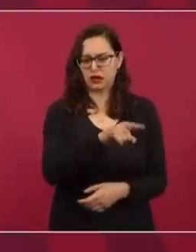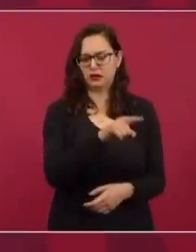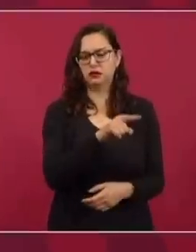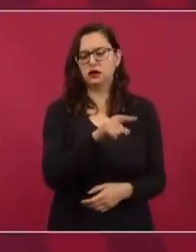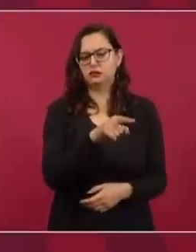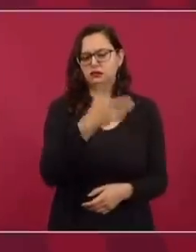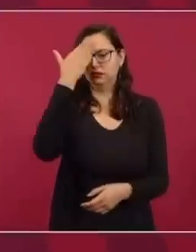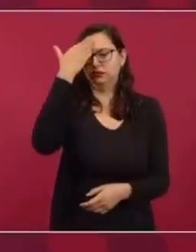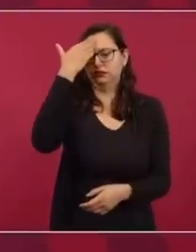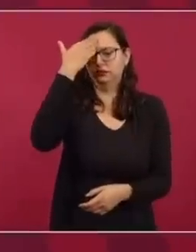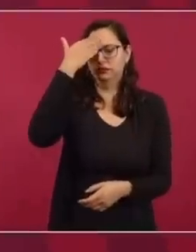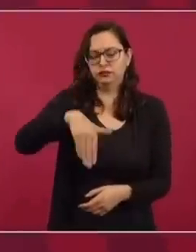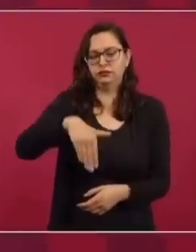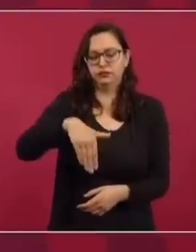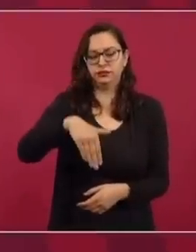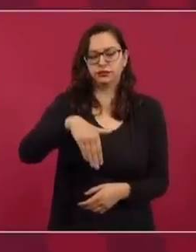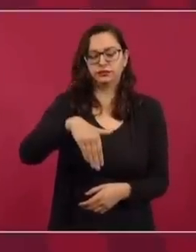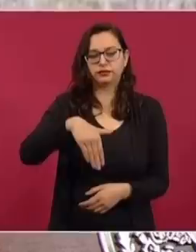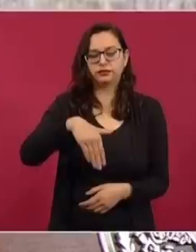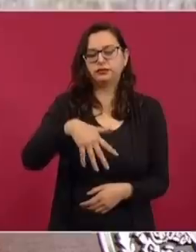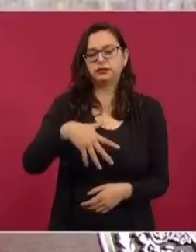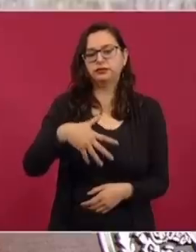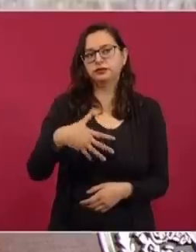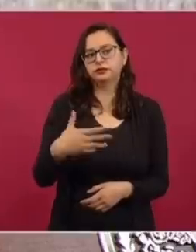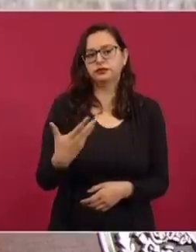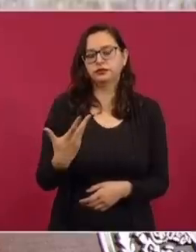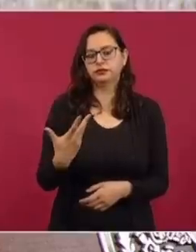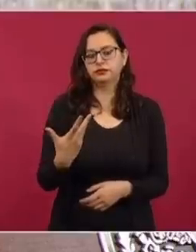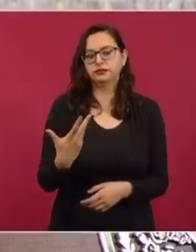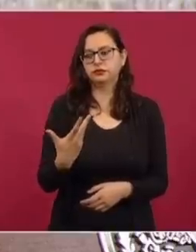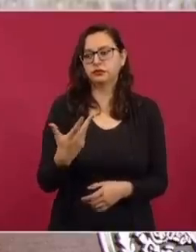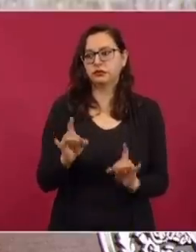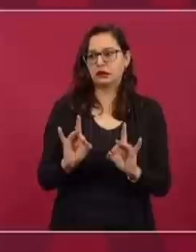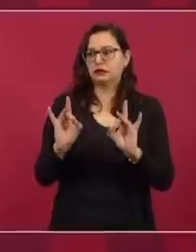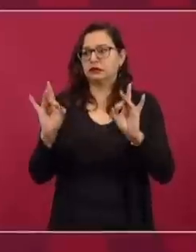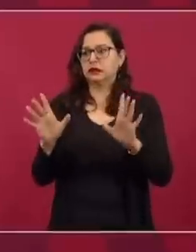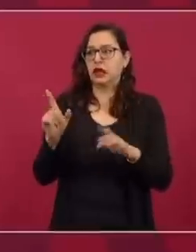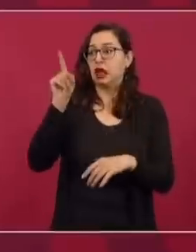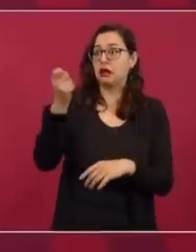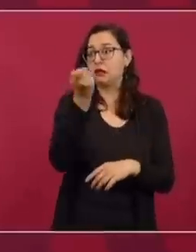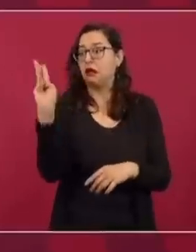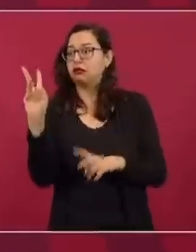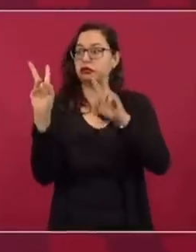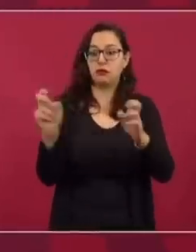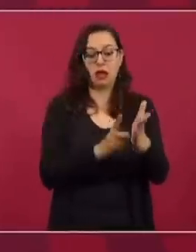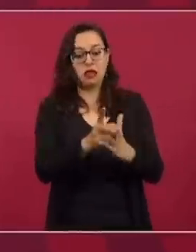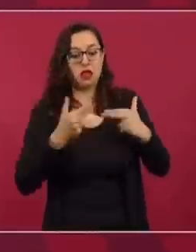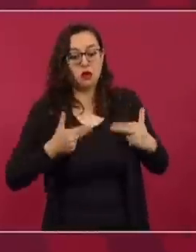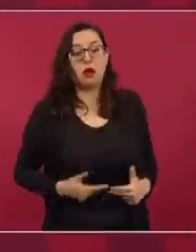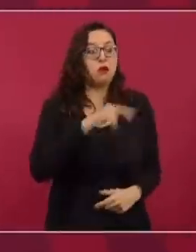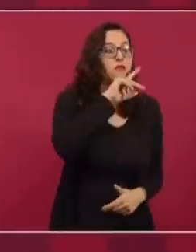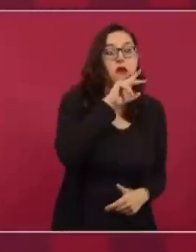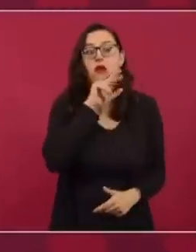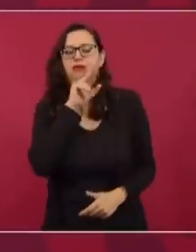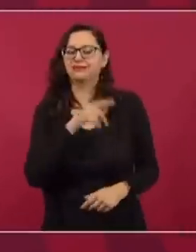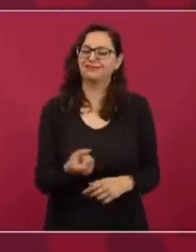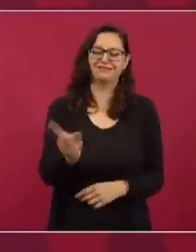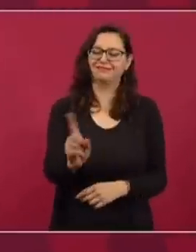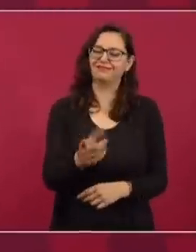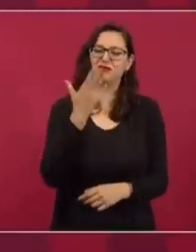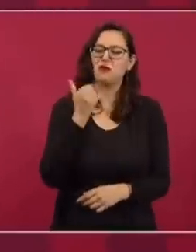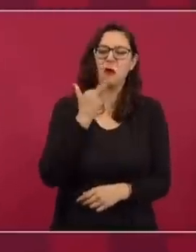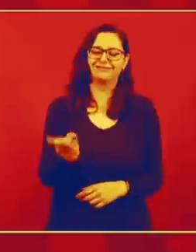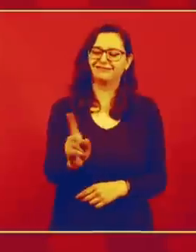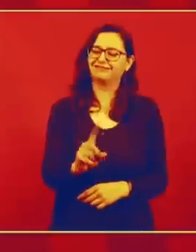asunto de preocupación por los derechos humanos, ni es un asunto diplomático, es un asunto por